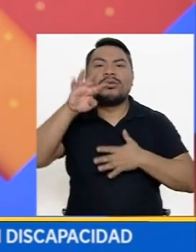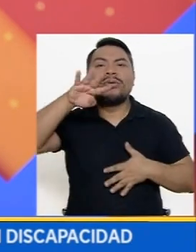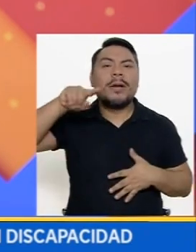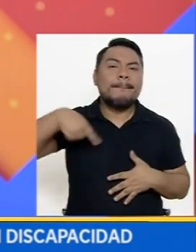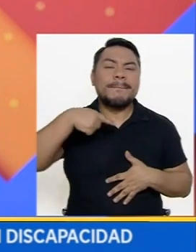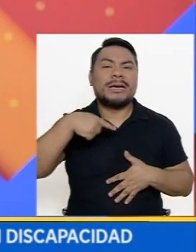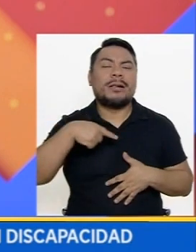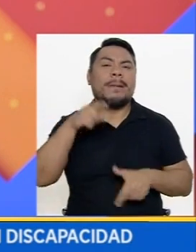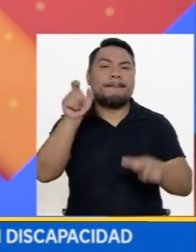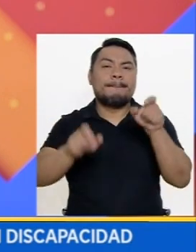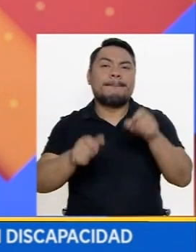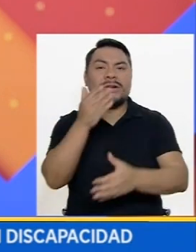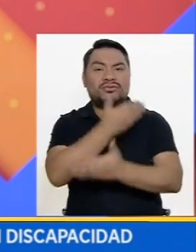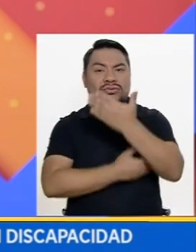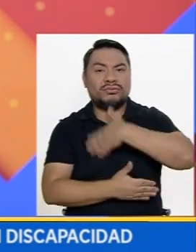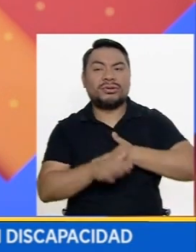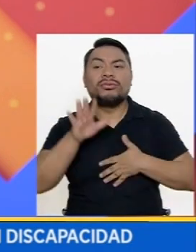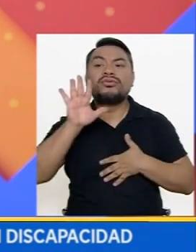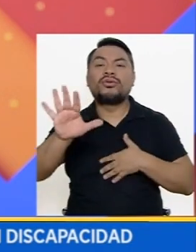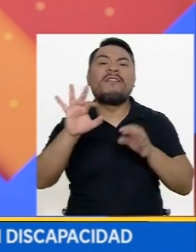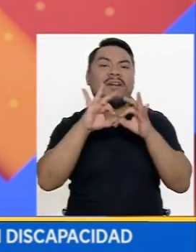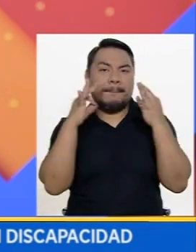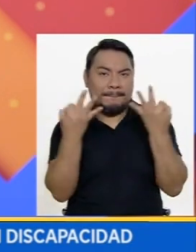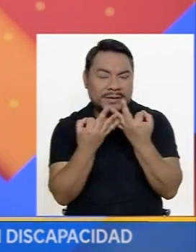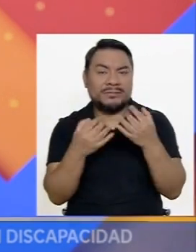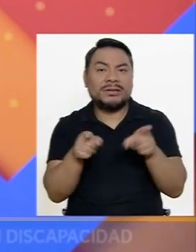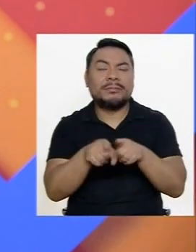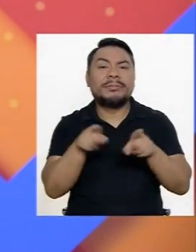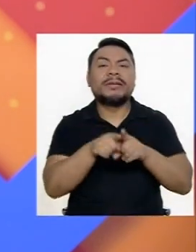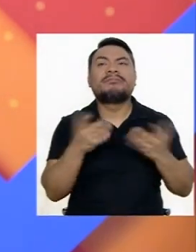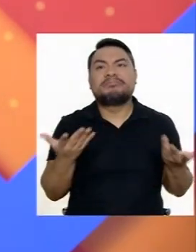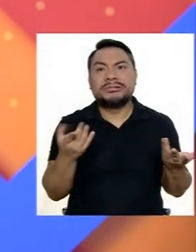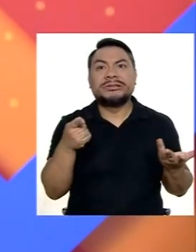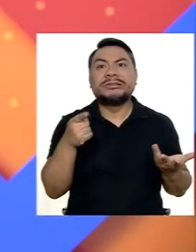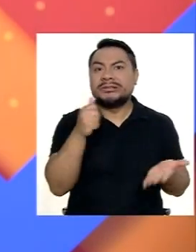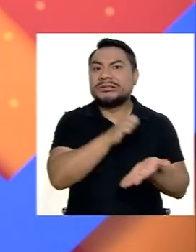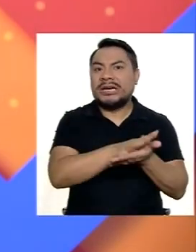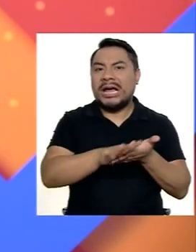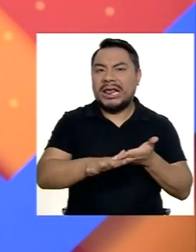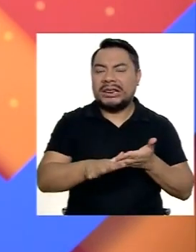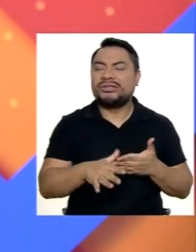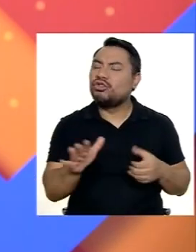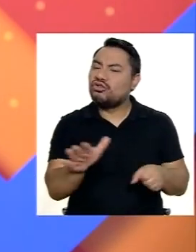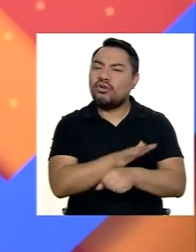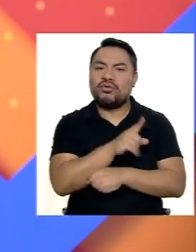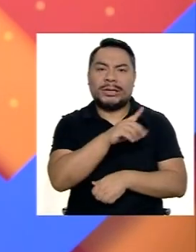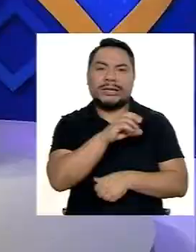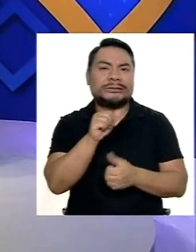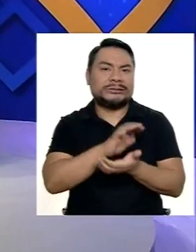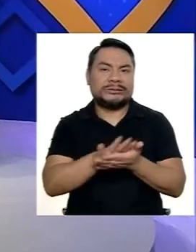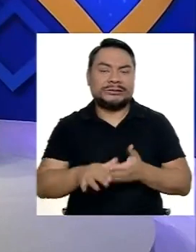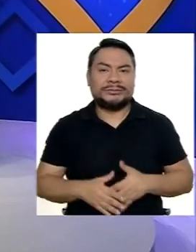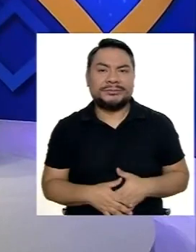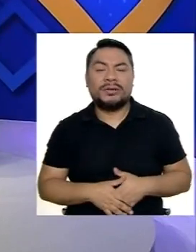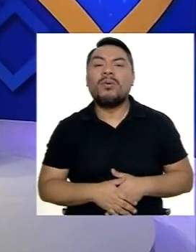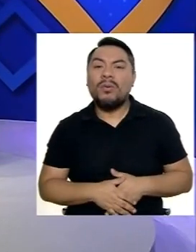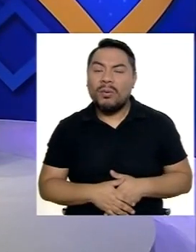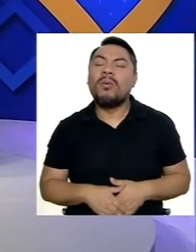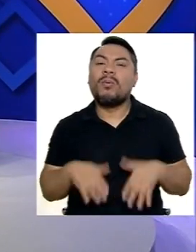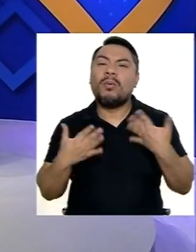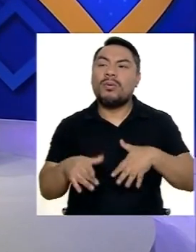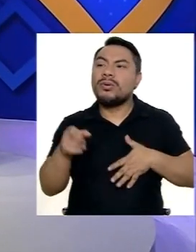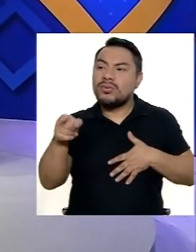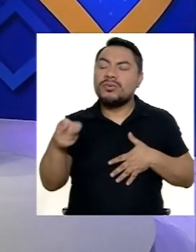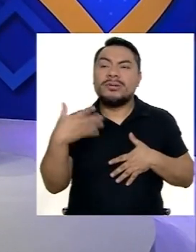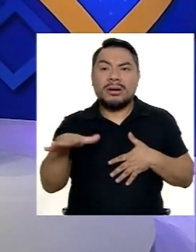personas Con discapacidad Y sus familiares 100% gratuito O sea Claro Se están Justamente